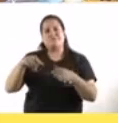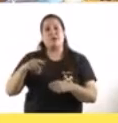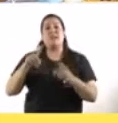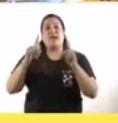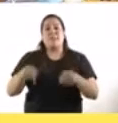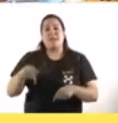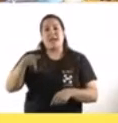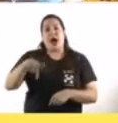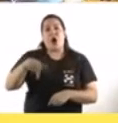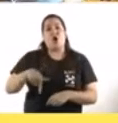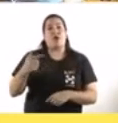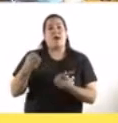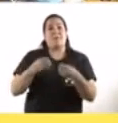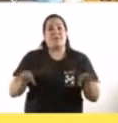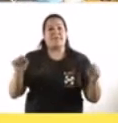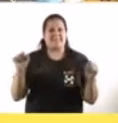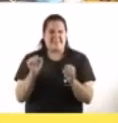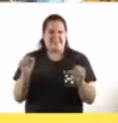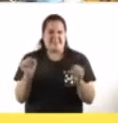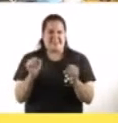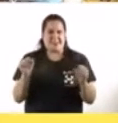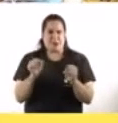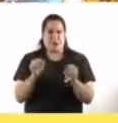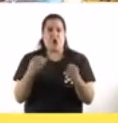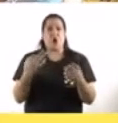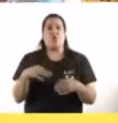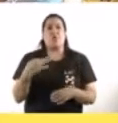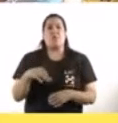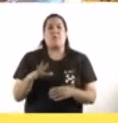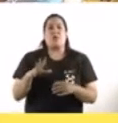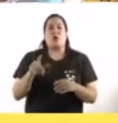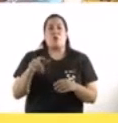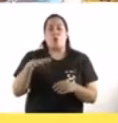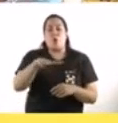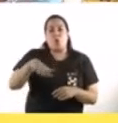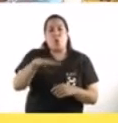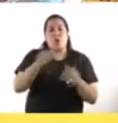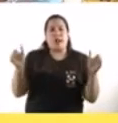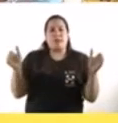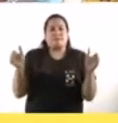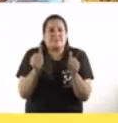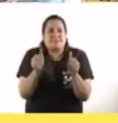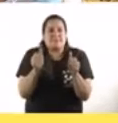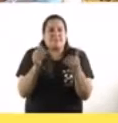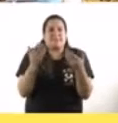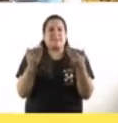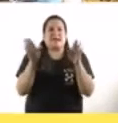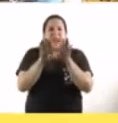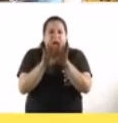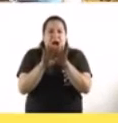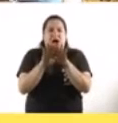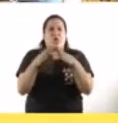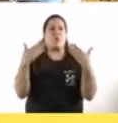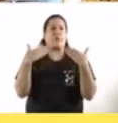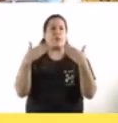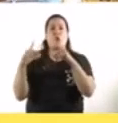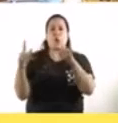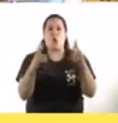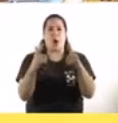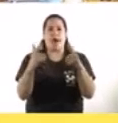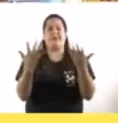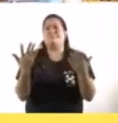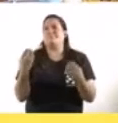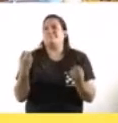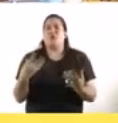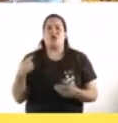evitar al máximo los que se llaman los super contagios, los lugares cerrados, mal ventilados, que es donde naturalmente tendemos a ir cuando